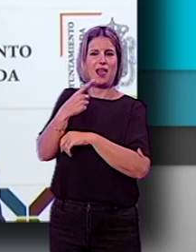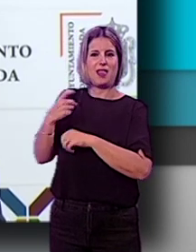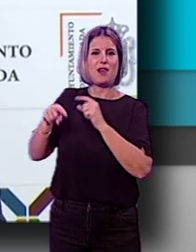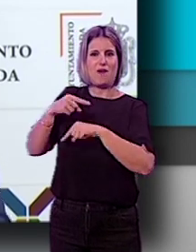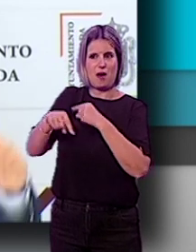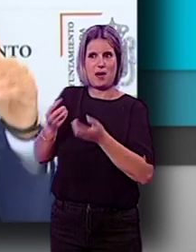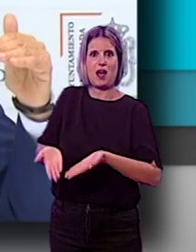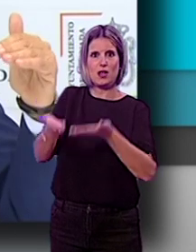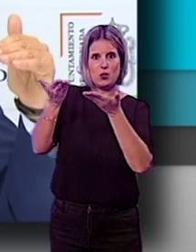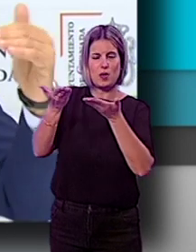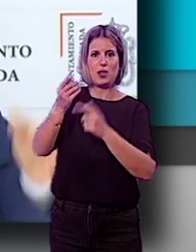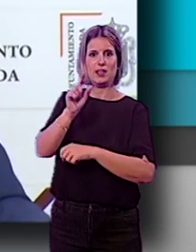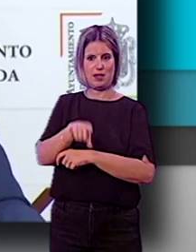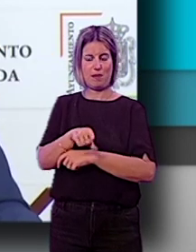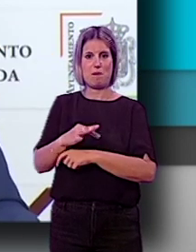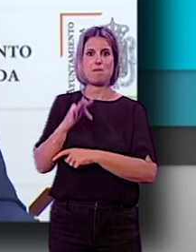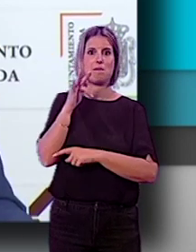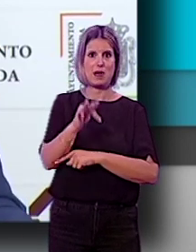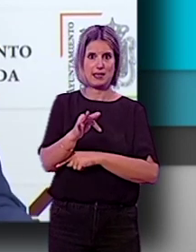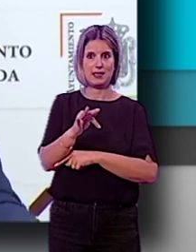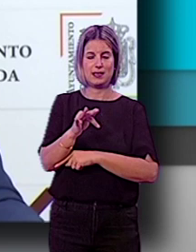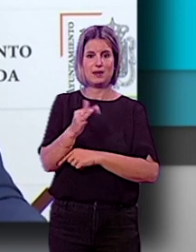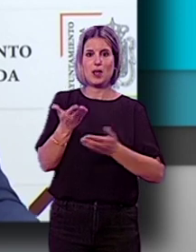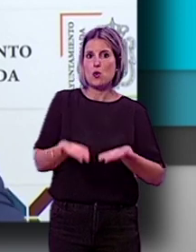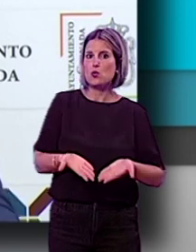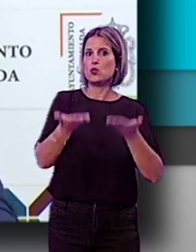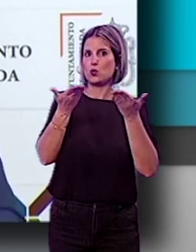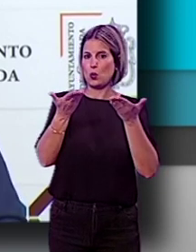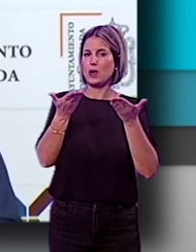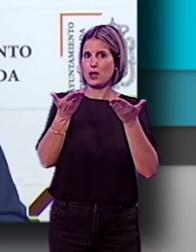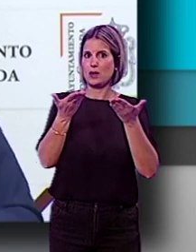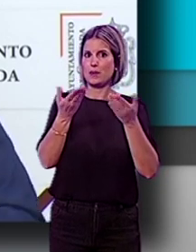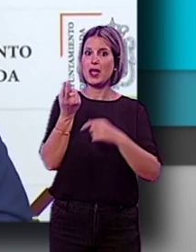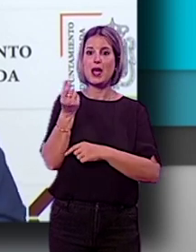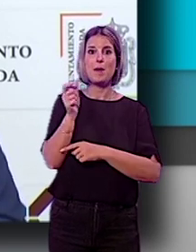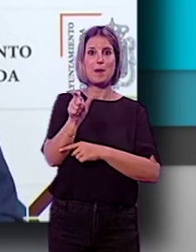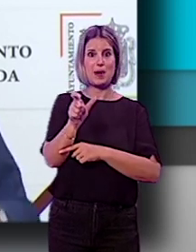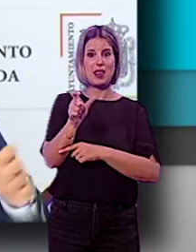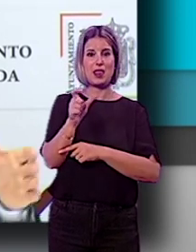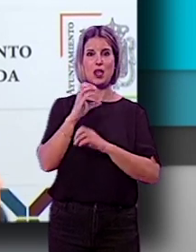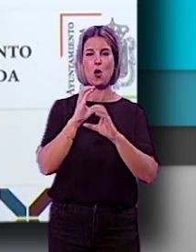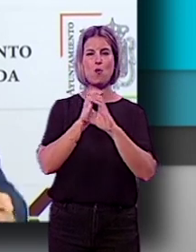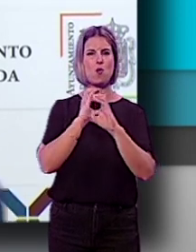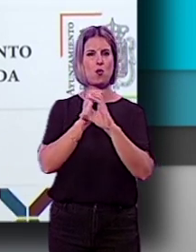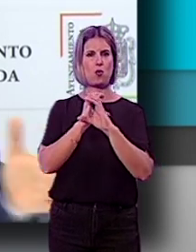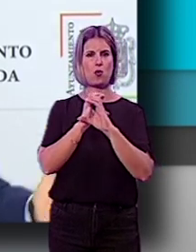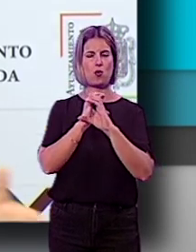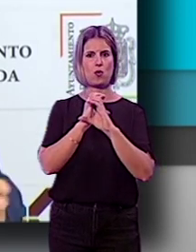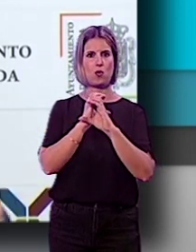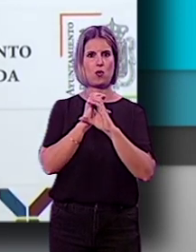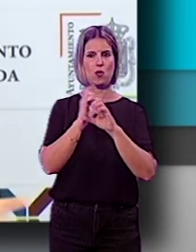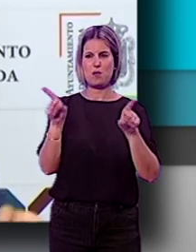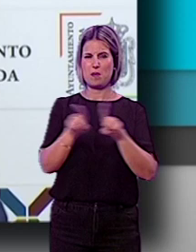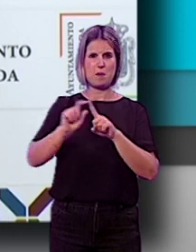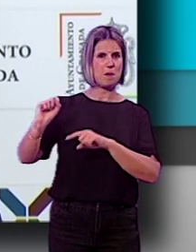familias, es que además han subido el precio del bus, prácticamente el precio del